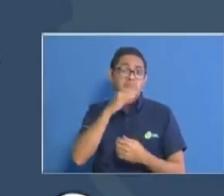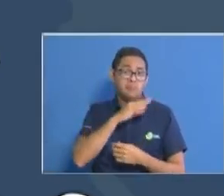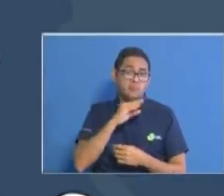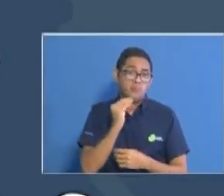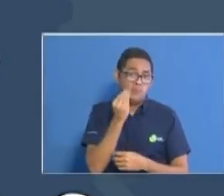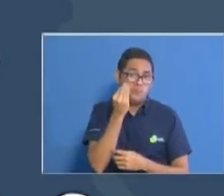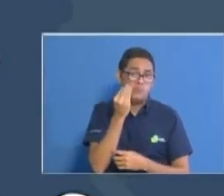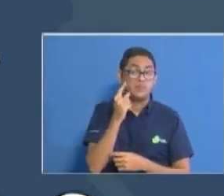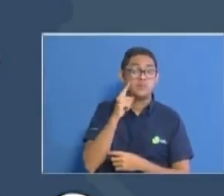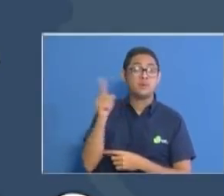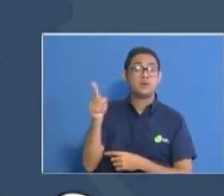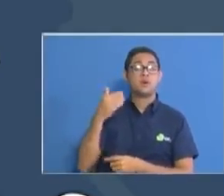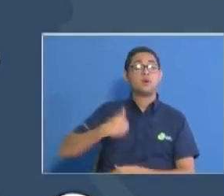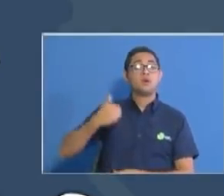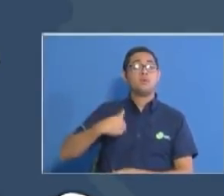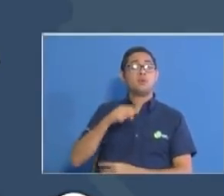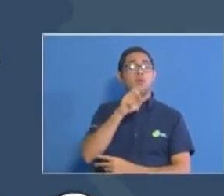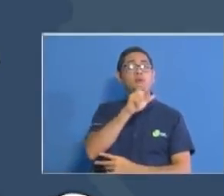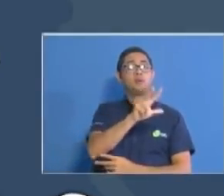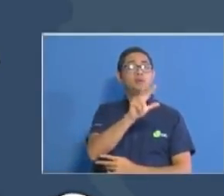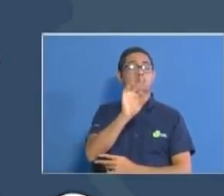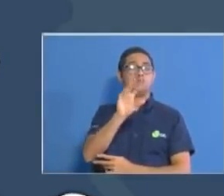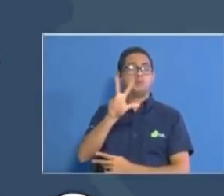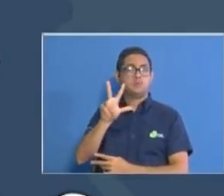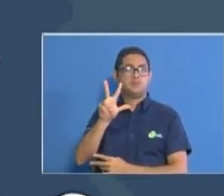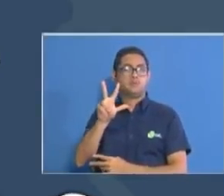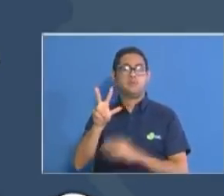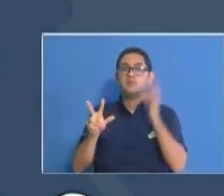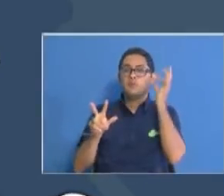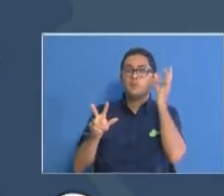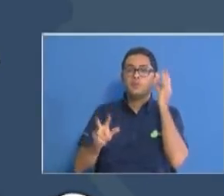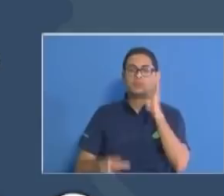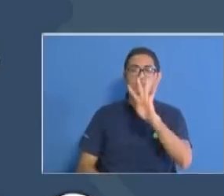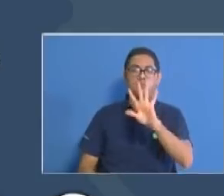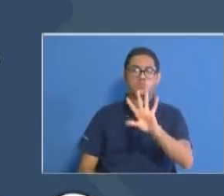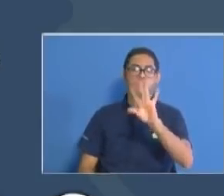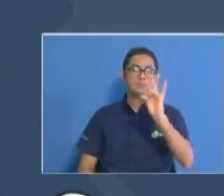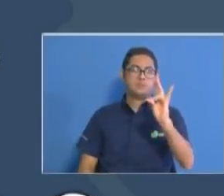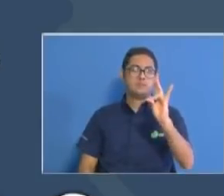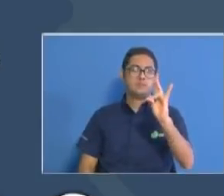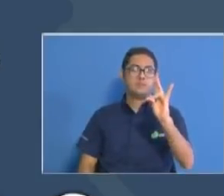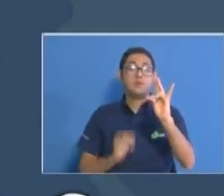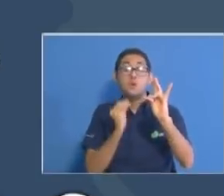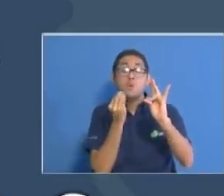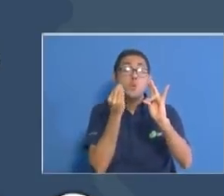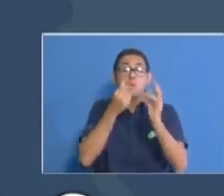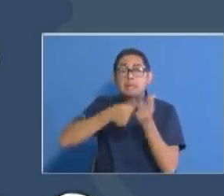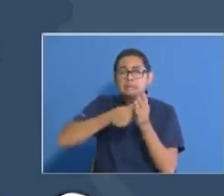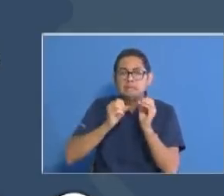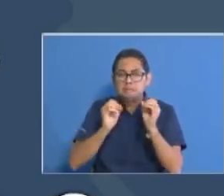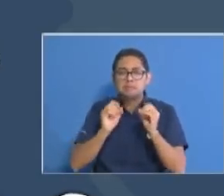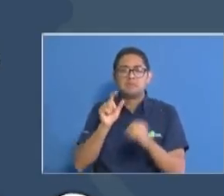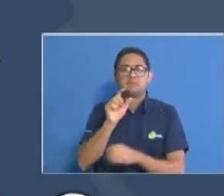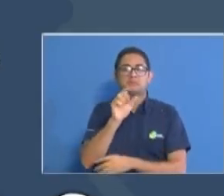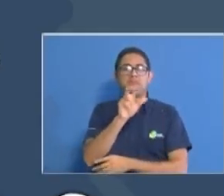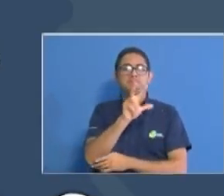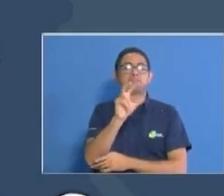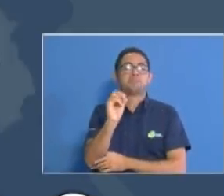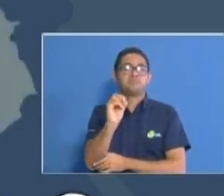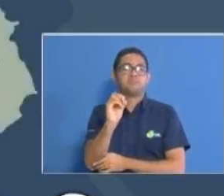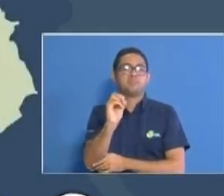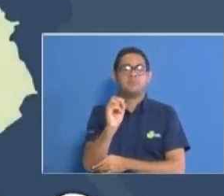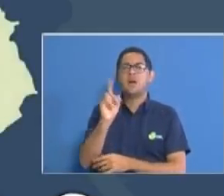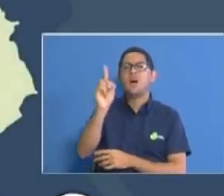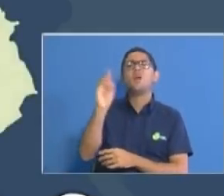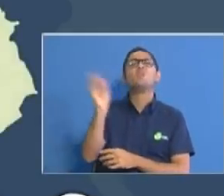masculinos y 57 femeninas y 30 menores de edad la provincia de registro mayor fue